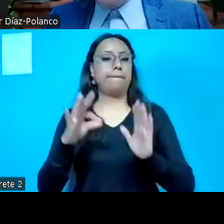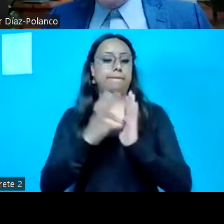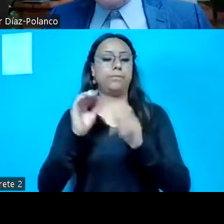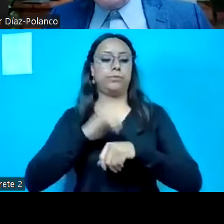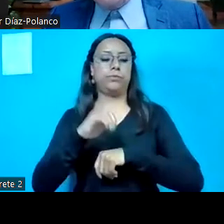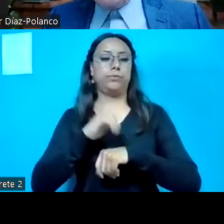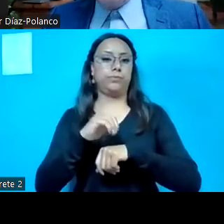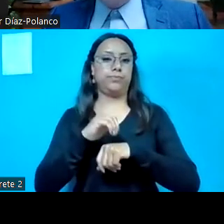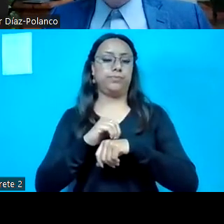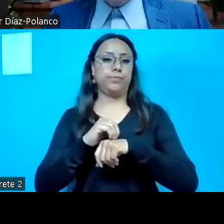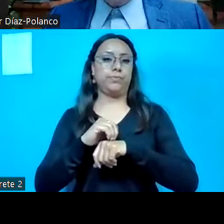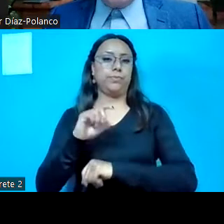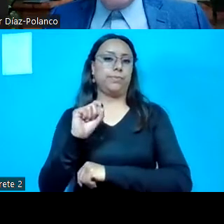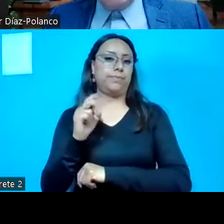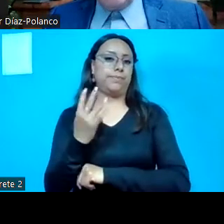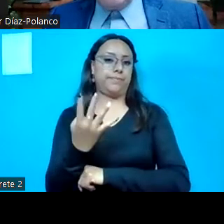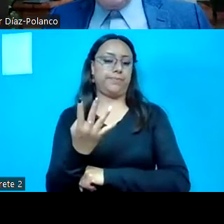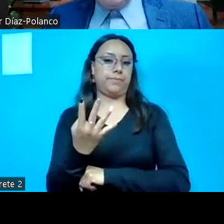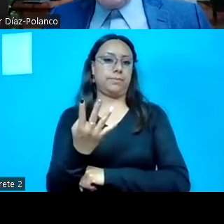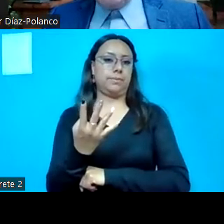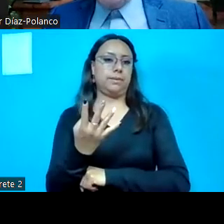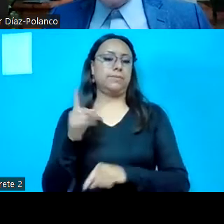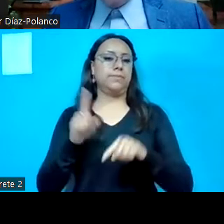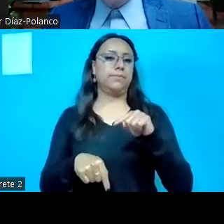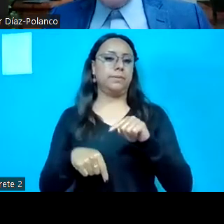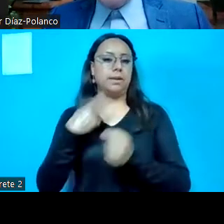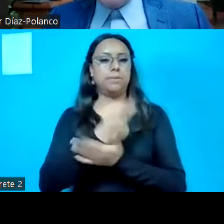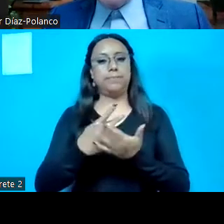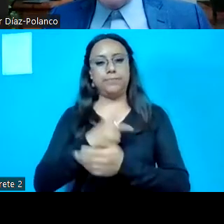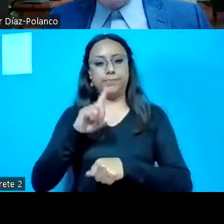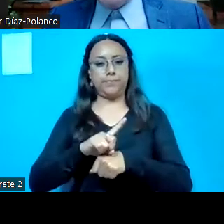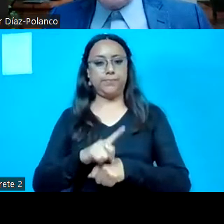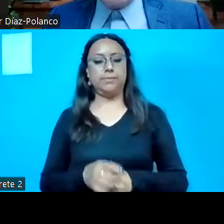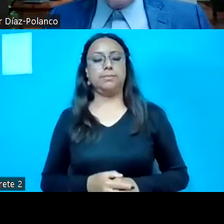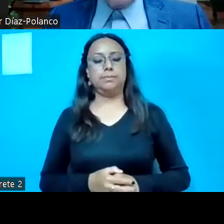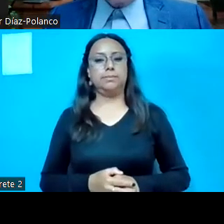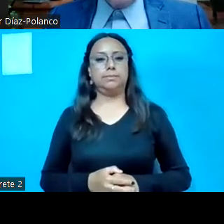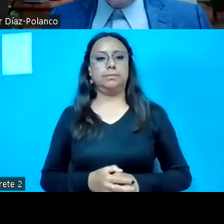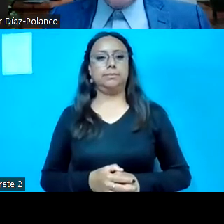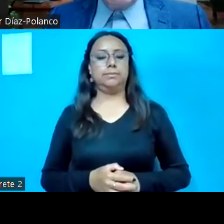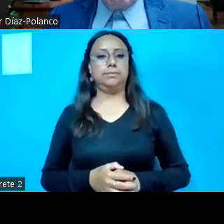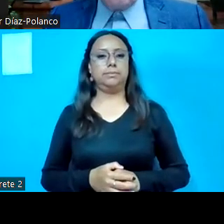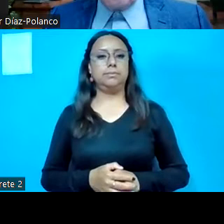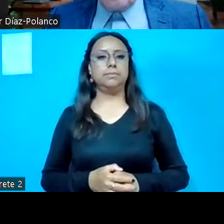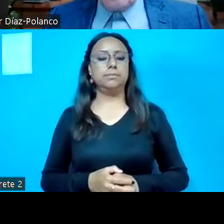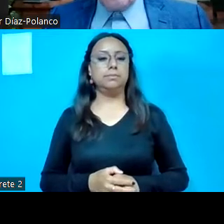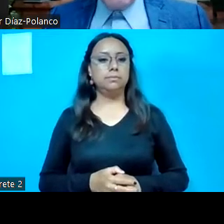enlistado en el numeral 24 ha sido retirado del proyecto del orden del día.